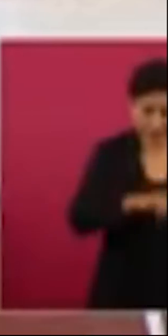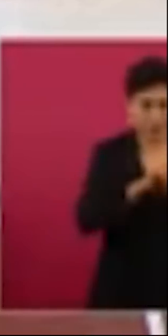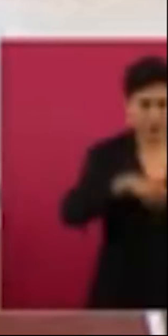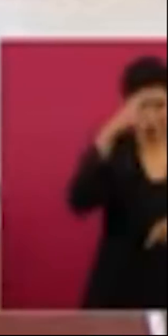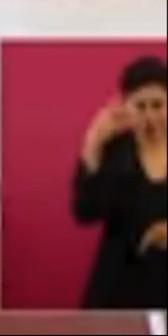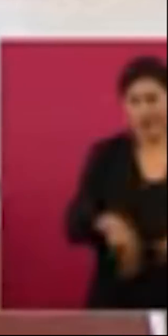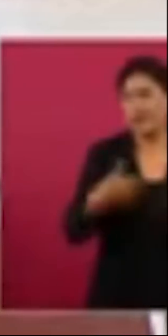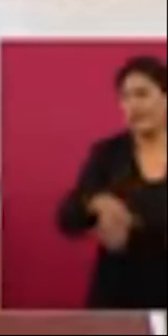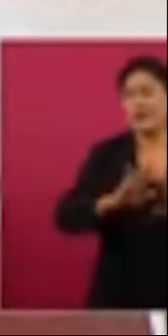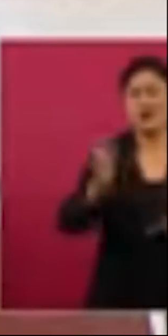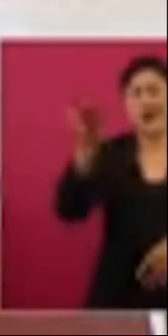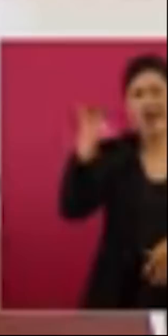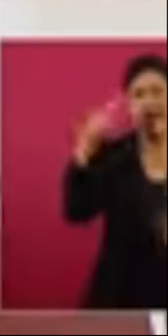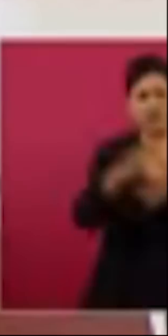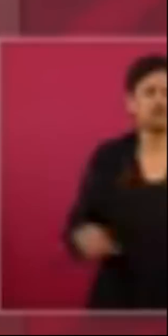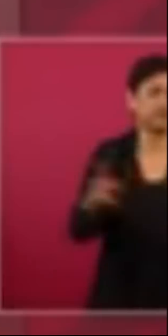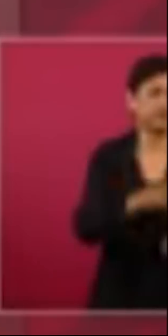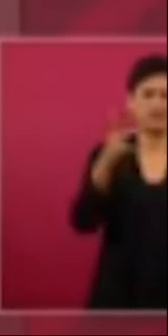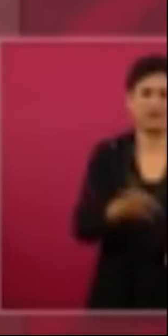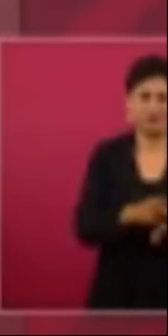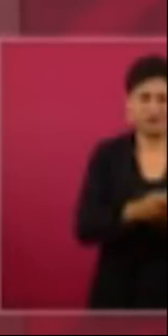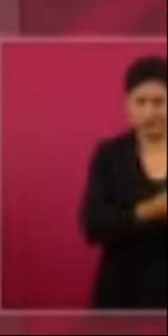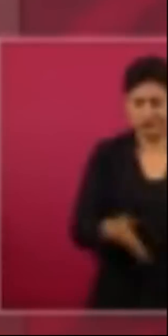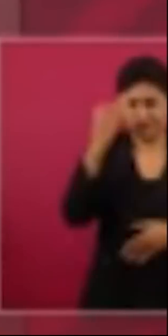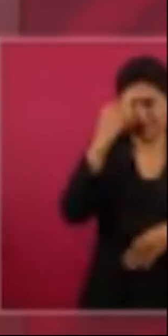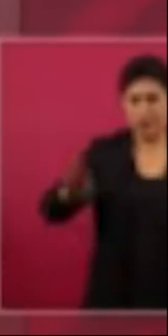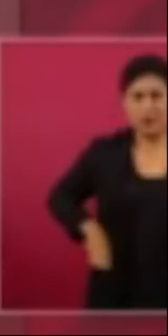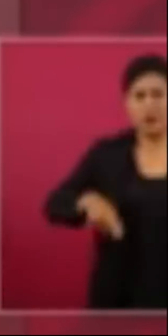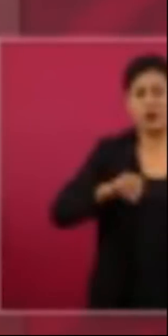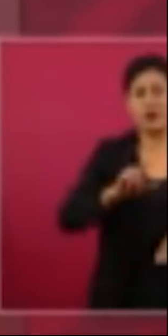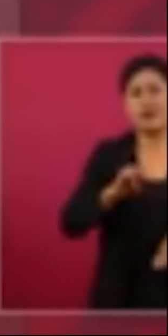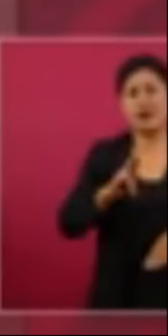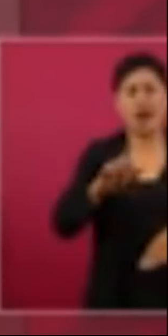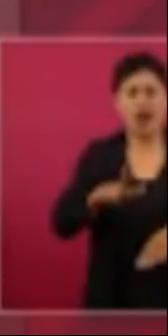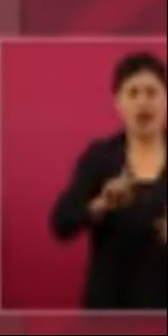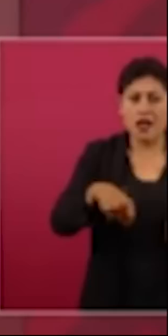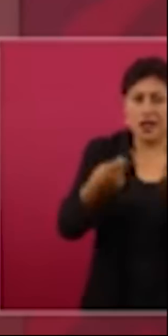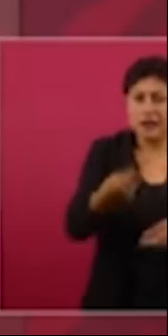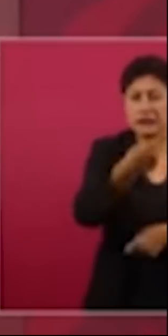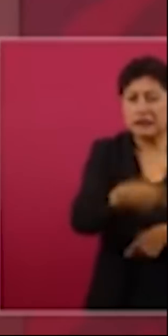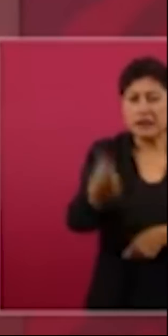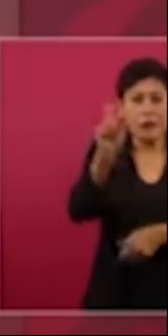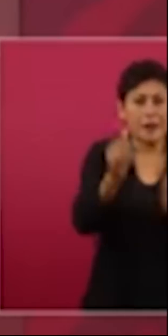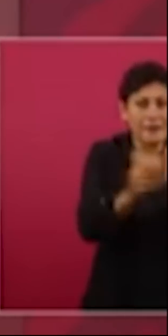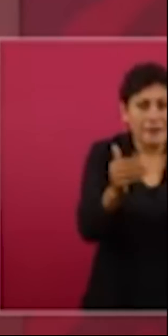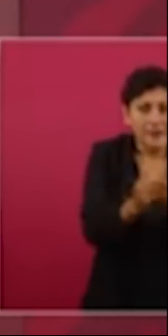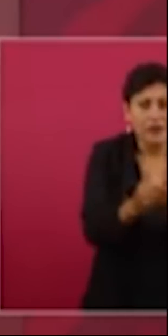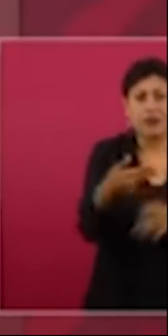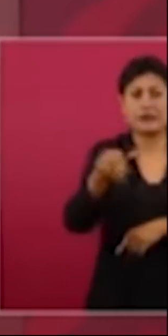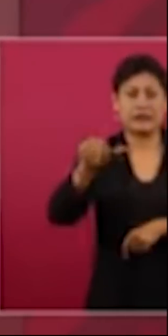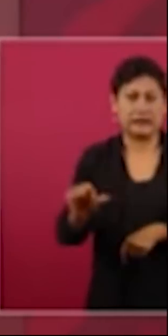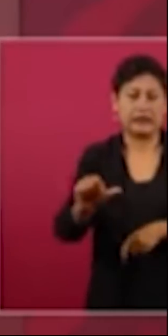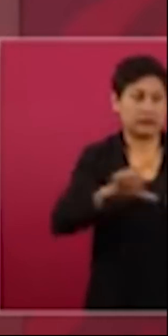en el periodo neoliberal entregaron 120 millones de hectáreas el territorio el 60%